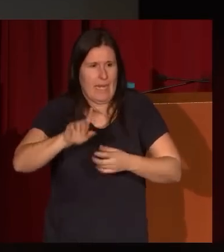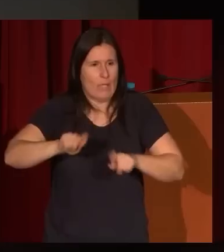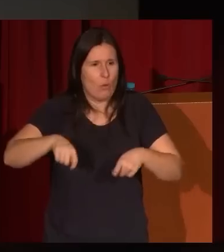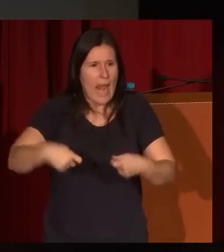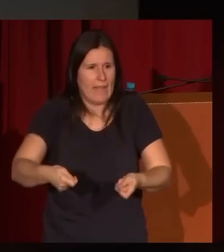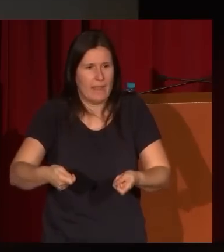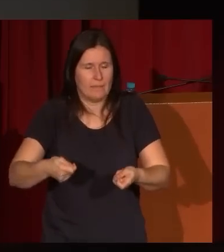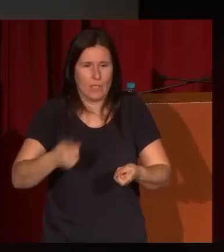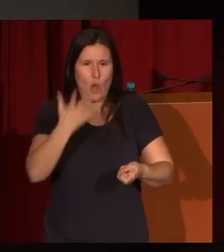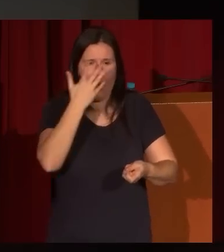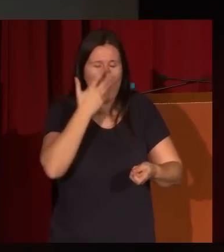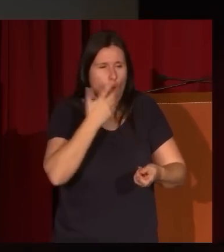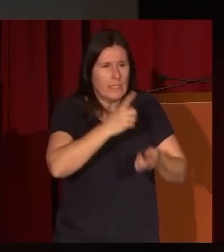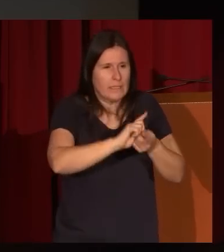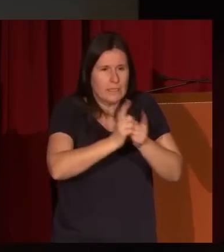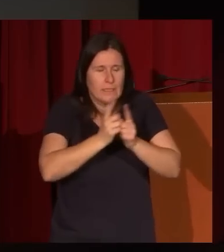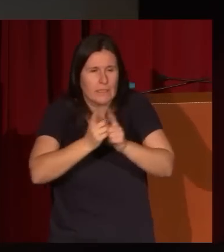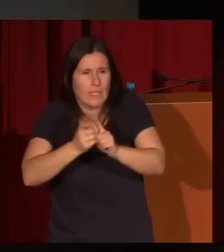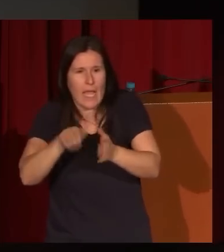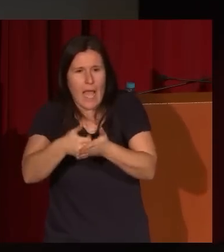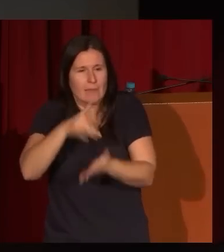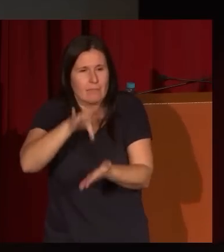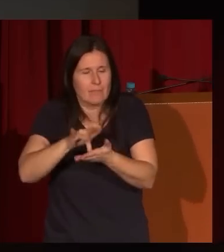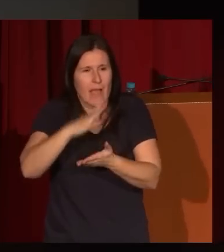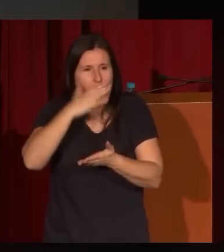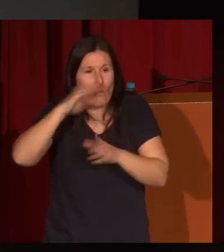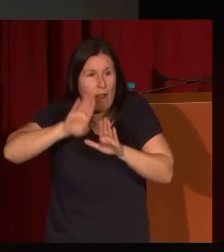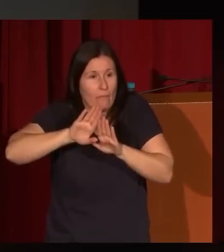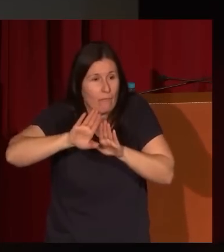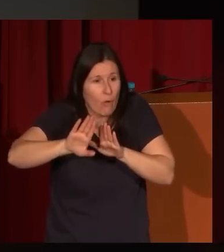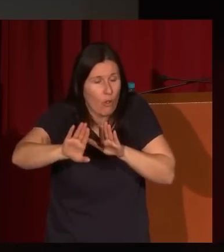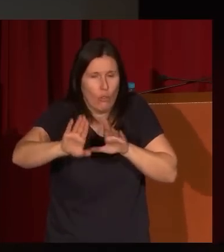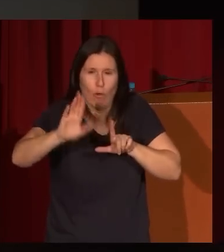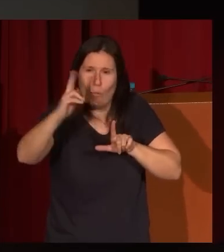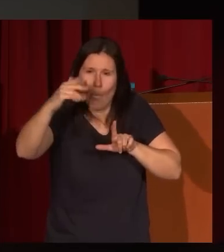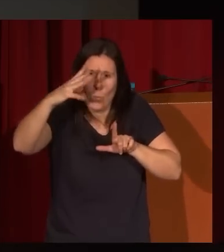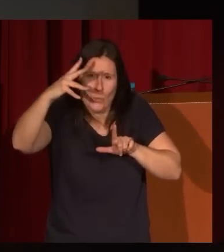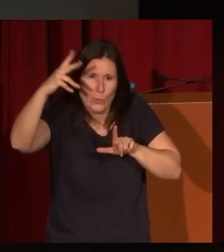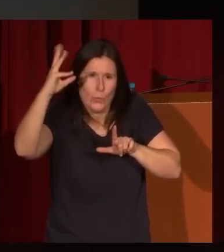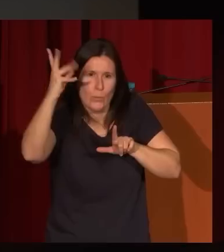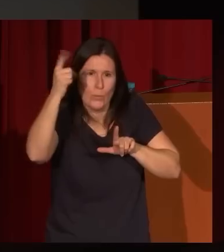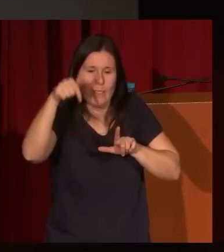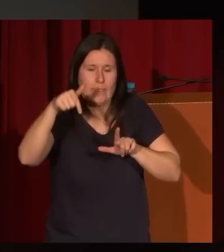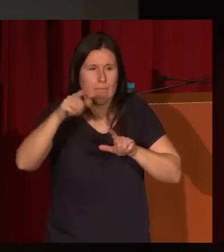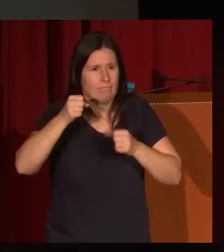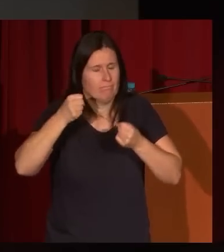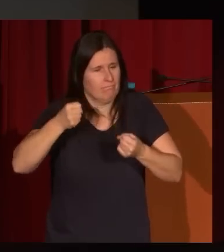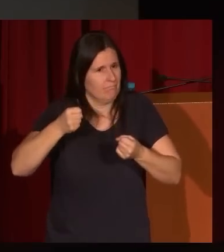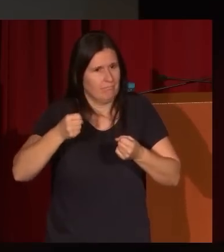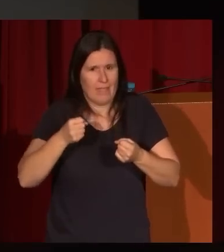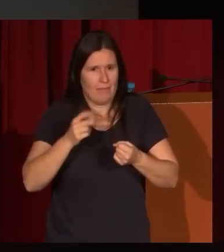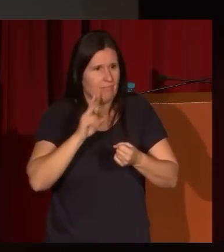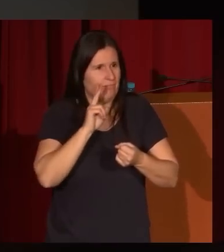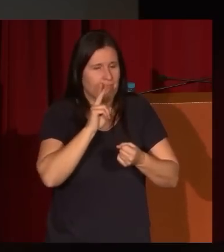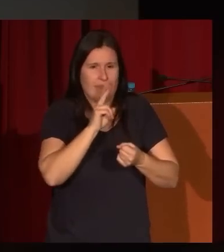sucesión de colores hasta llegar al azulado del fondo y esa energía la interpretación de la propia